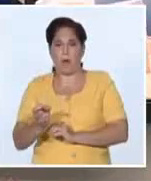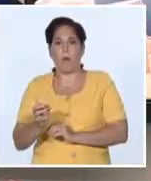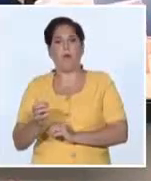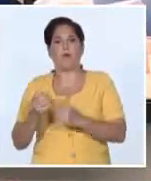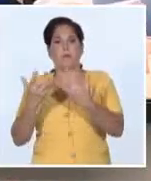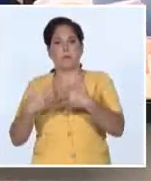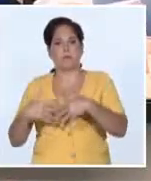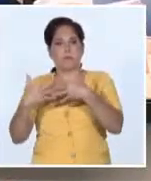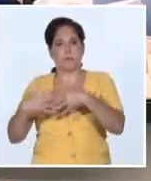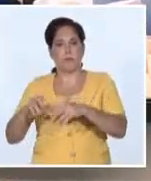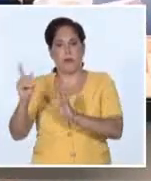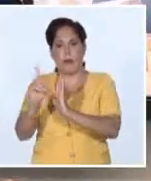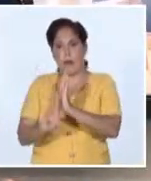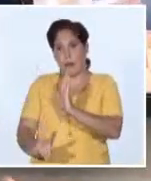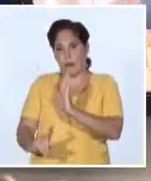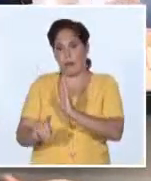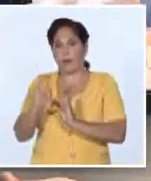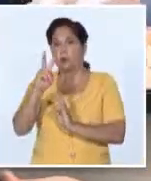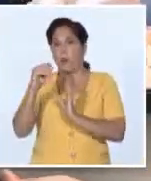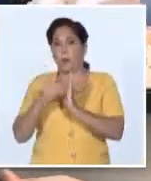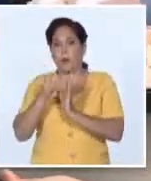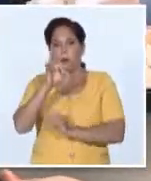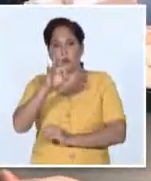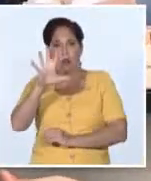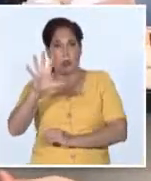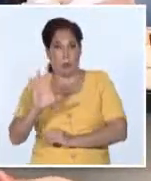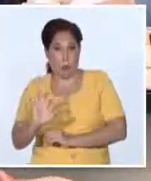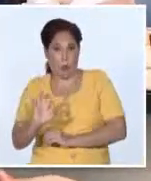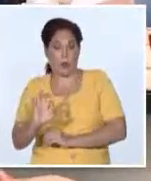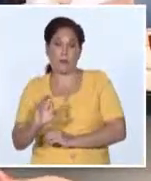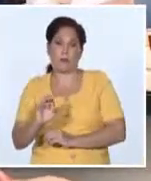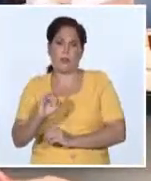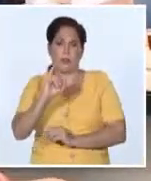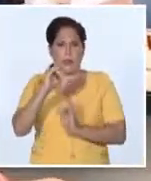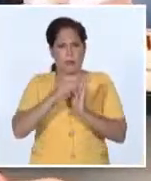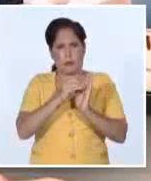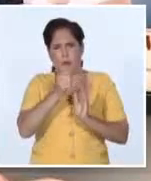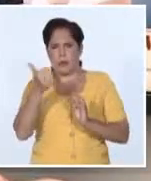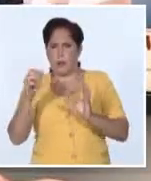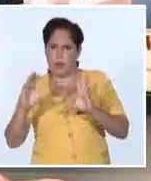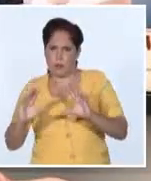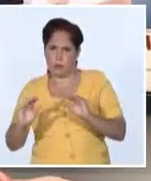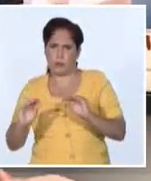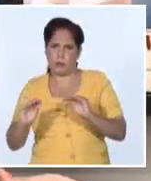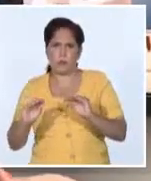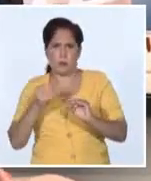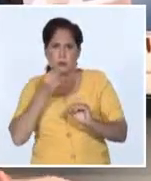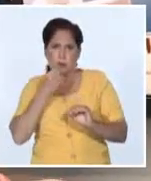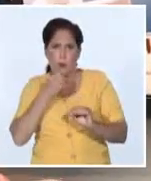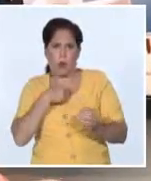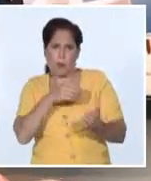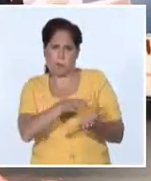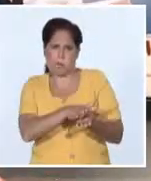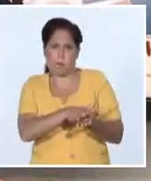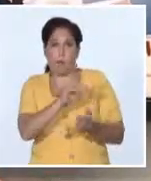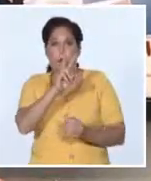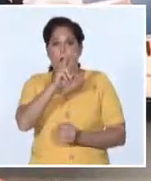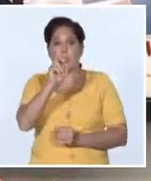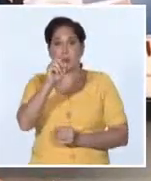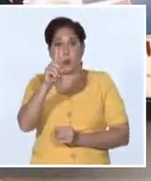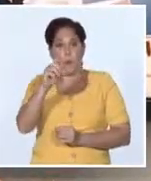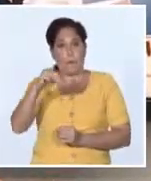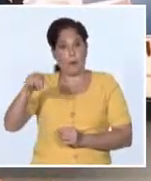hora de la máxima demanda y 2.850 MW de máxima demanda. es 131 MW de déficit y 201 MW